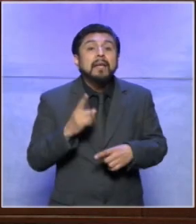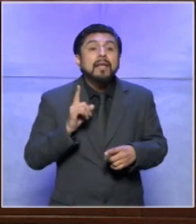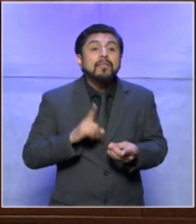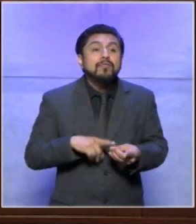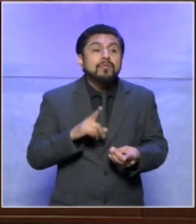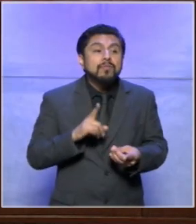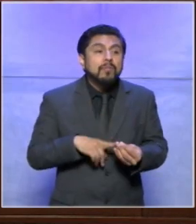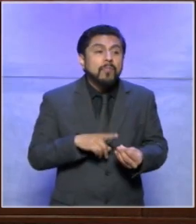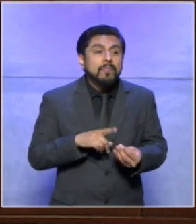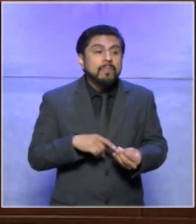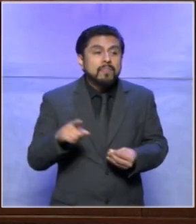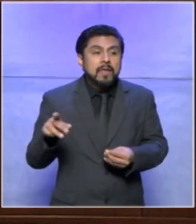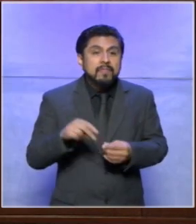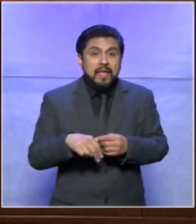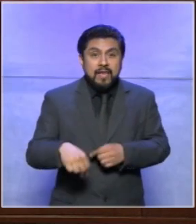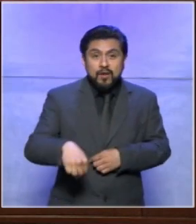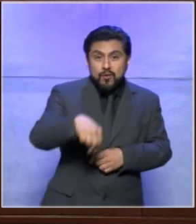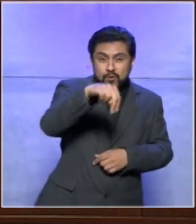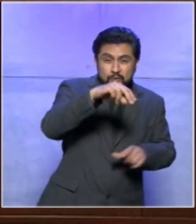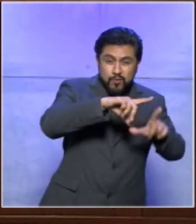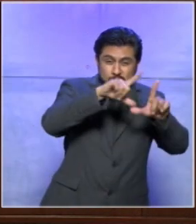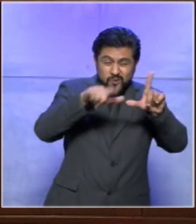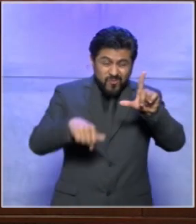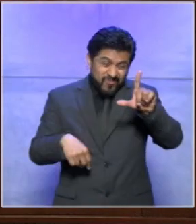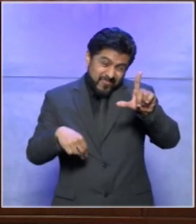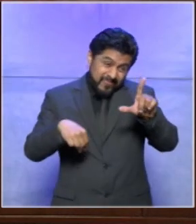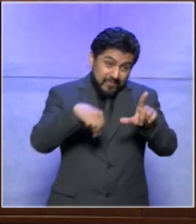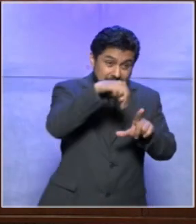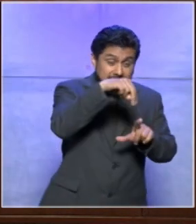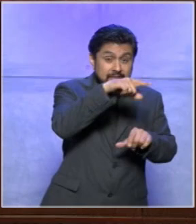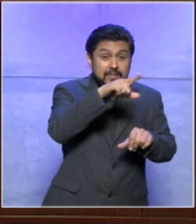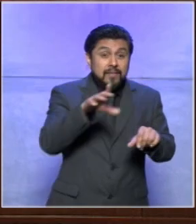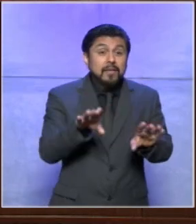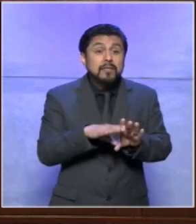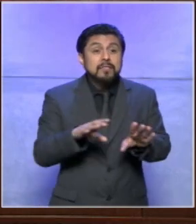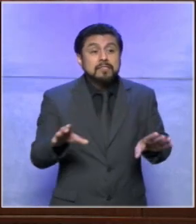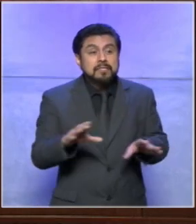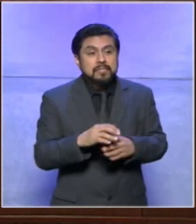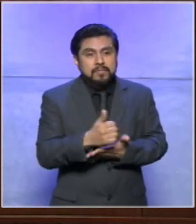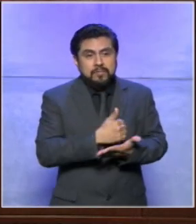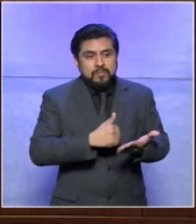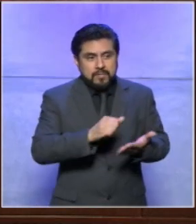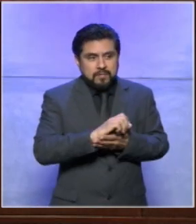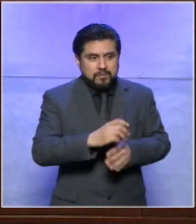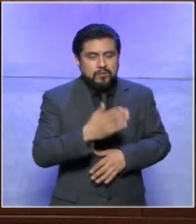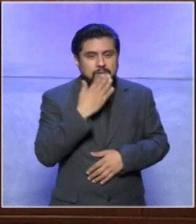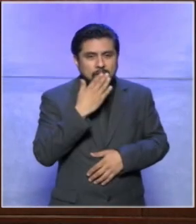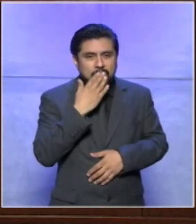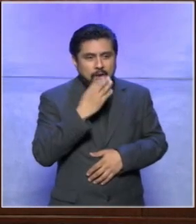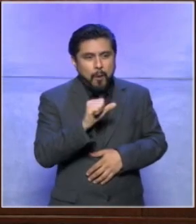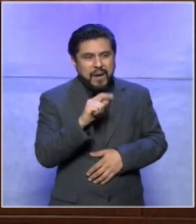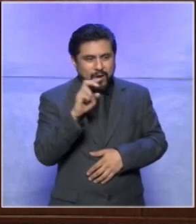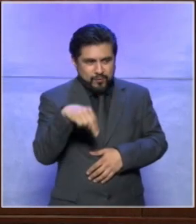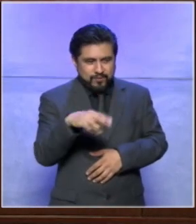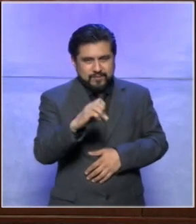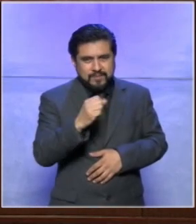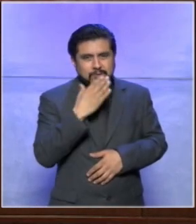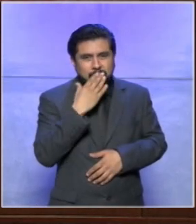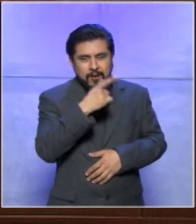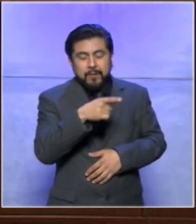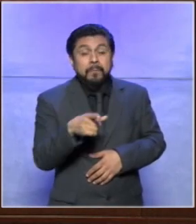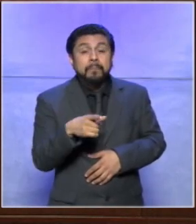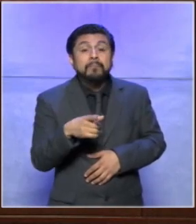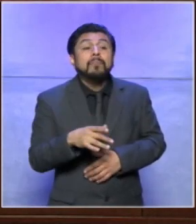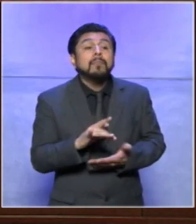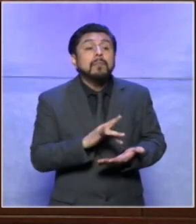el mero mero norte de la república estaba acompañándonos desde ciudad obregón sonora cómo estás a mí muchas gracias